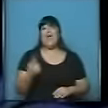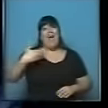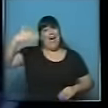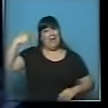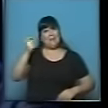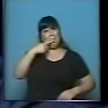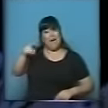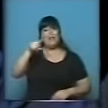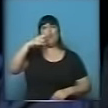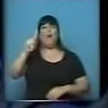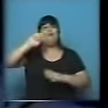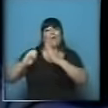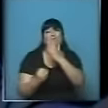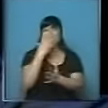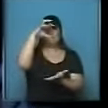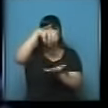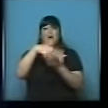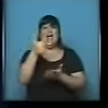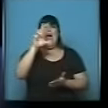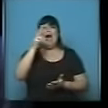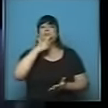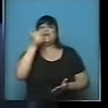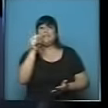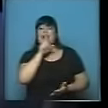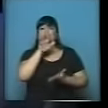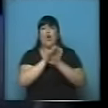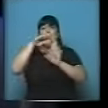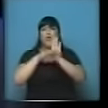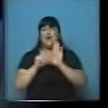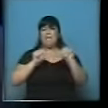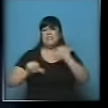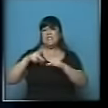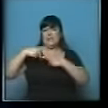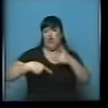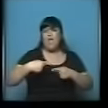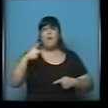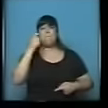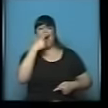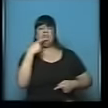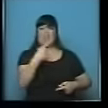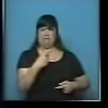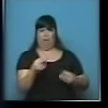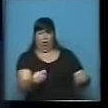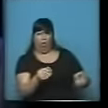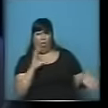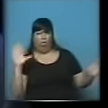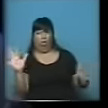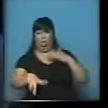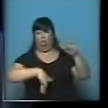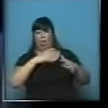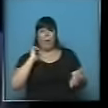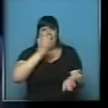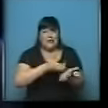se creó ARSAT y se puso en marcha un programa de ciencia y tecnología, dijo, ¿qué sentido tiene este despifarro para